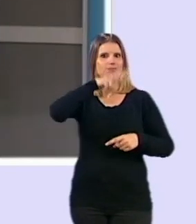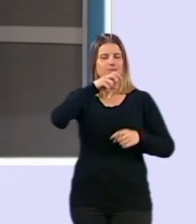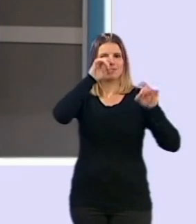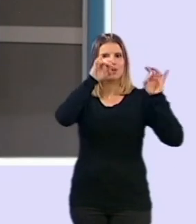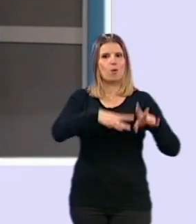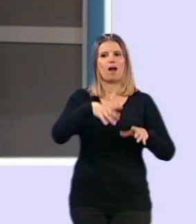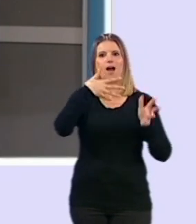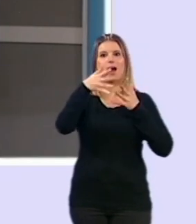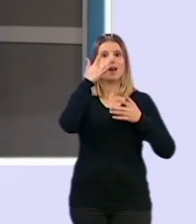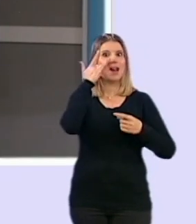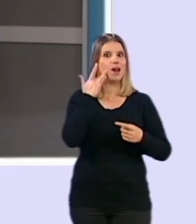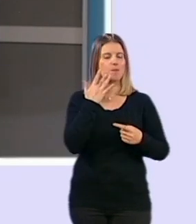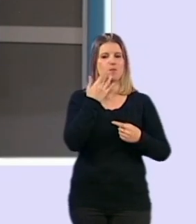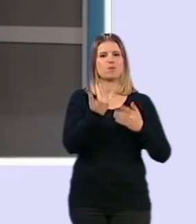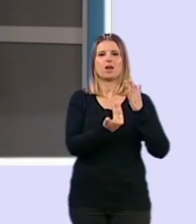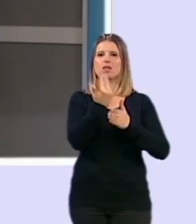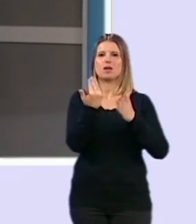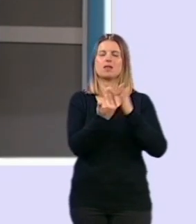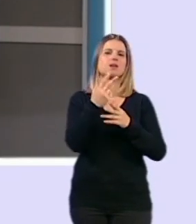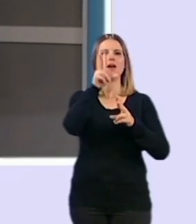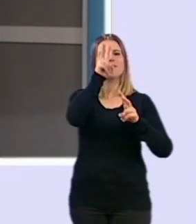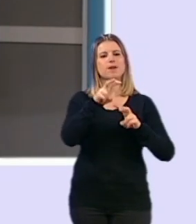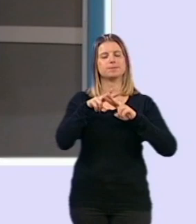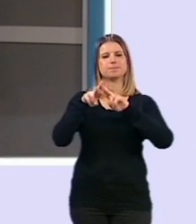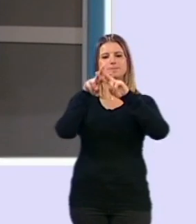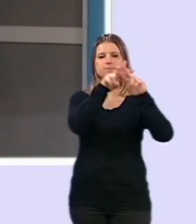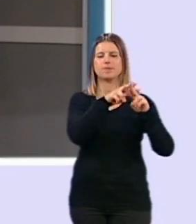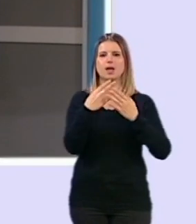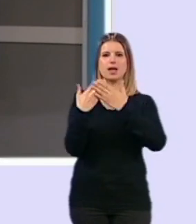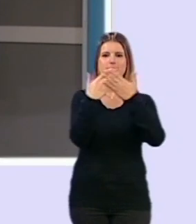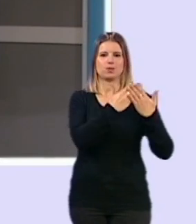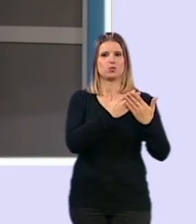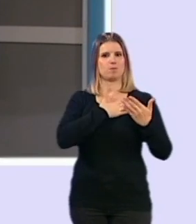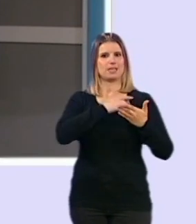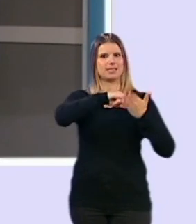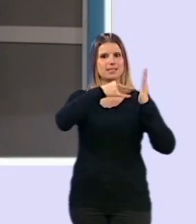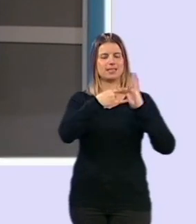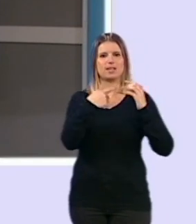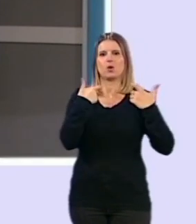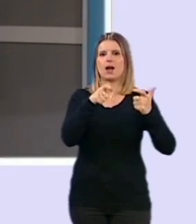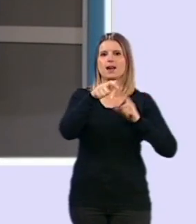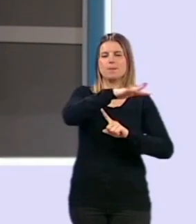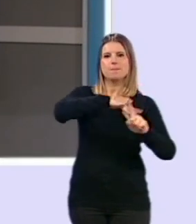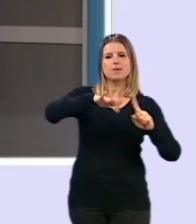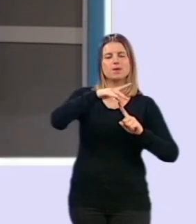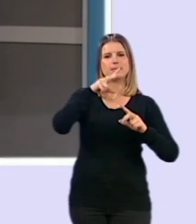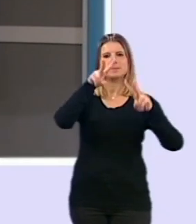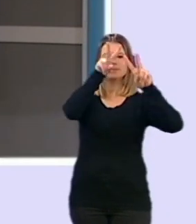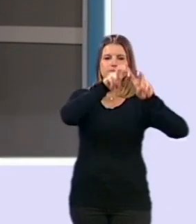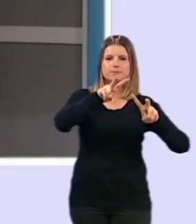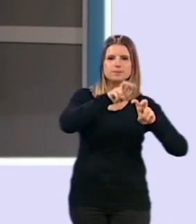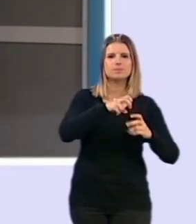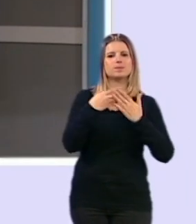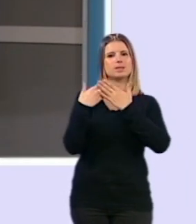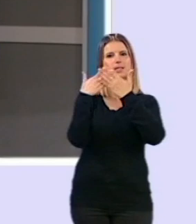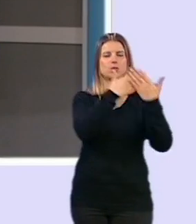nos está sirviendo muy bien estos días de estudio en los cuales los técnicos del área de medioambiente están haciendo un examen muy a fondo de lo que